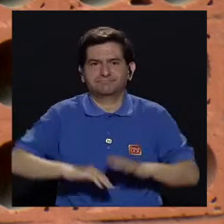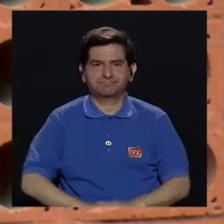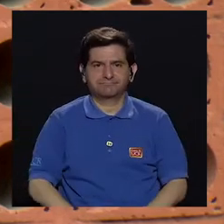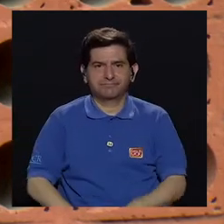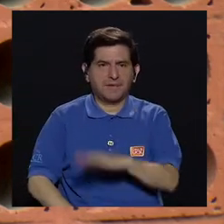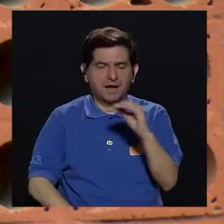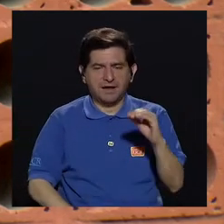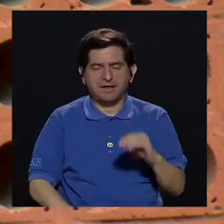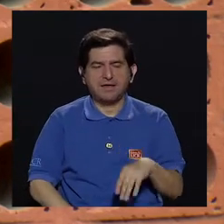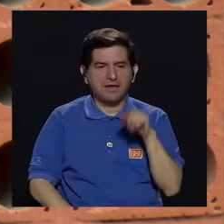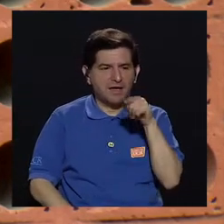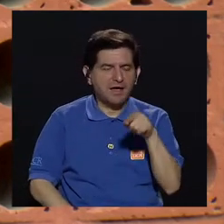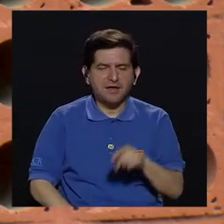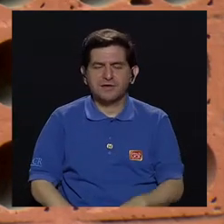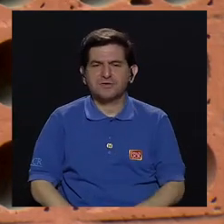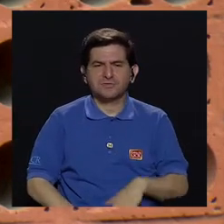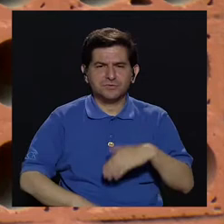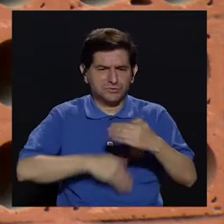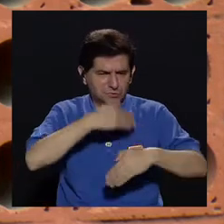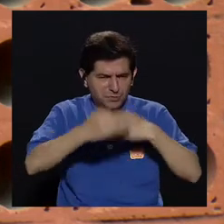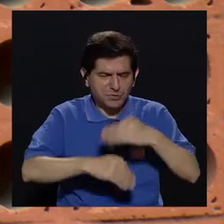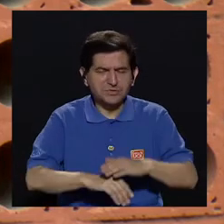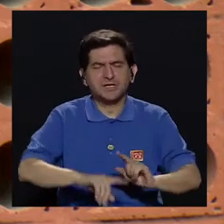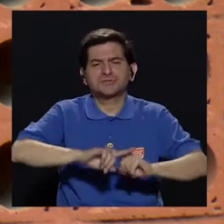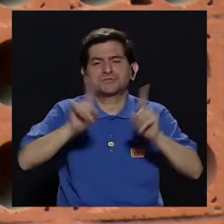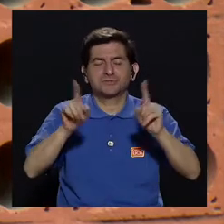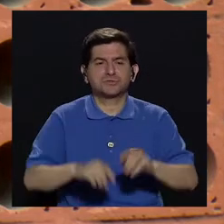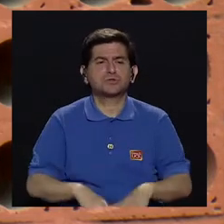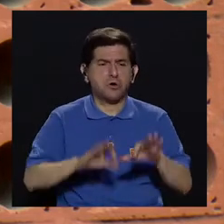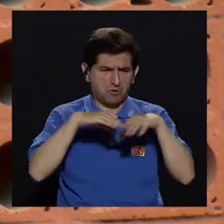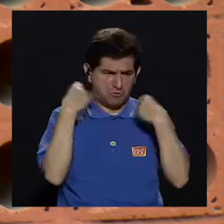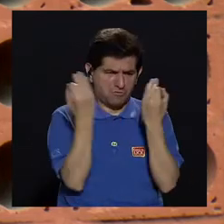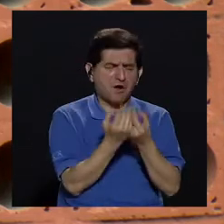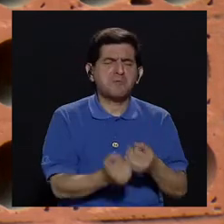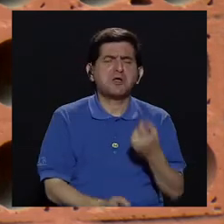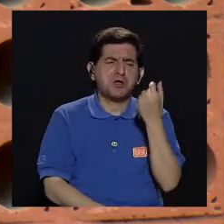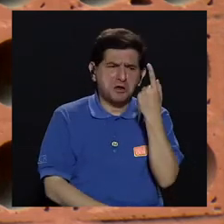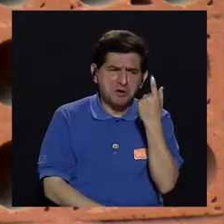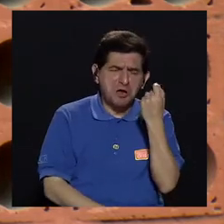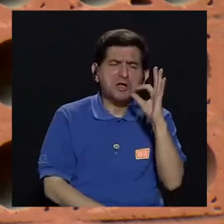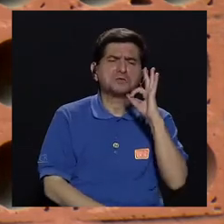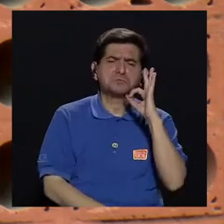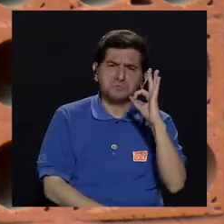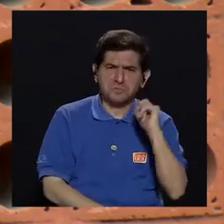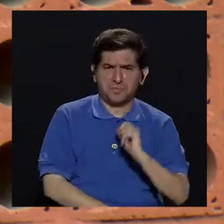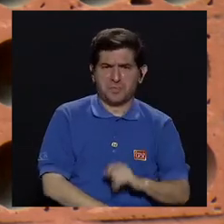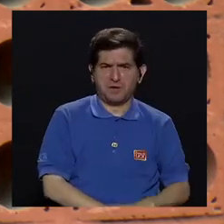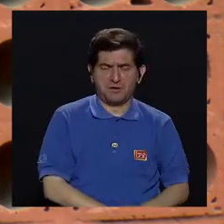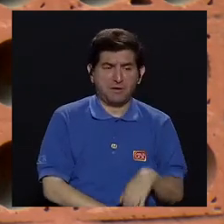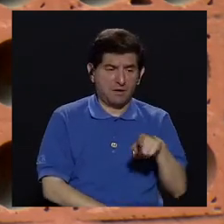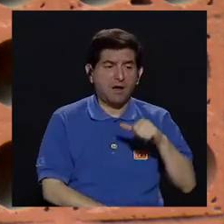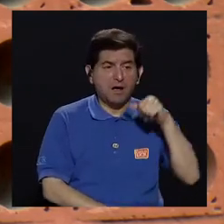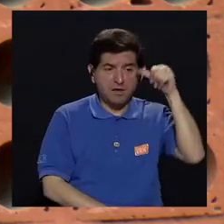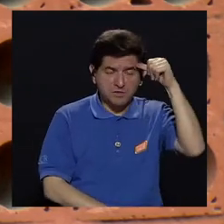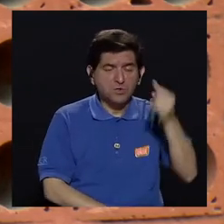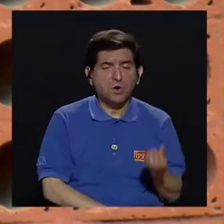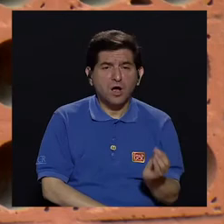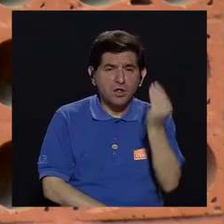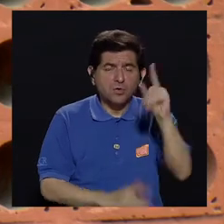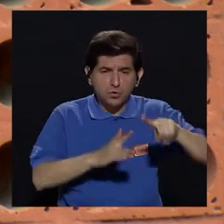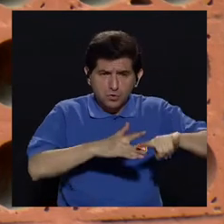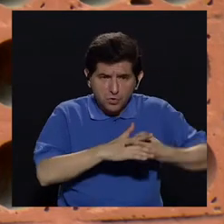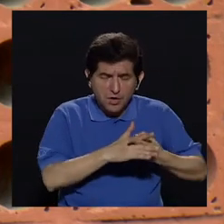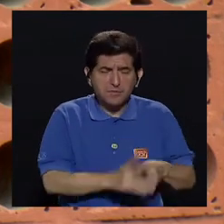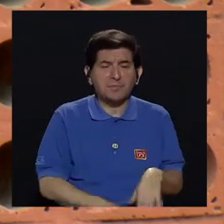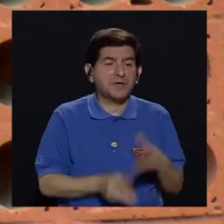ese sentido y la actuación de ellos también va a ser. Hay familias muy comprensivas, inmediatamente por ejemplo, si es un